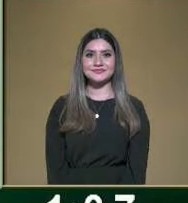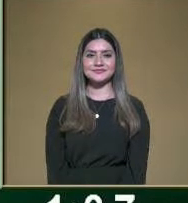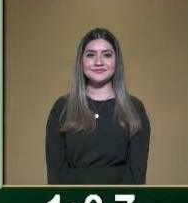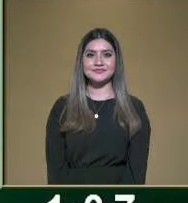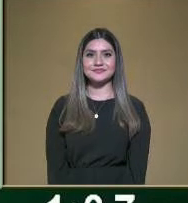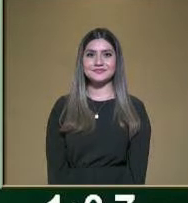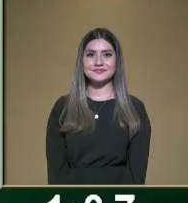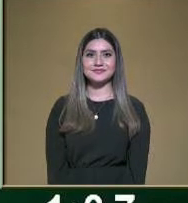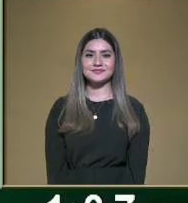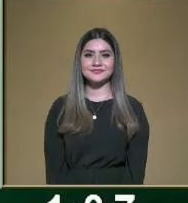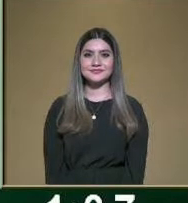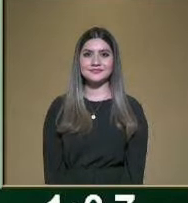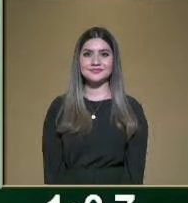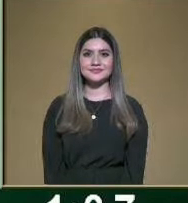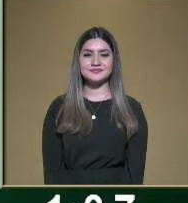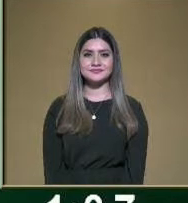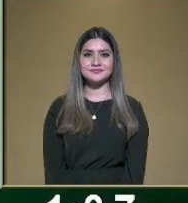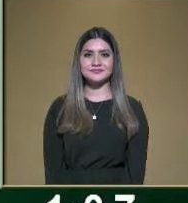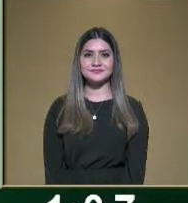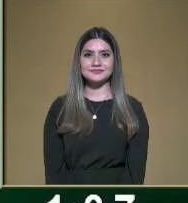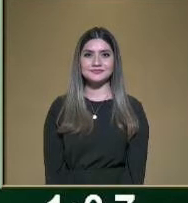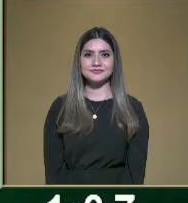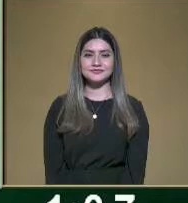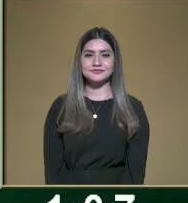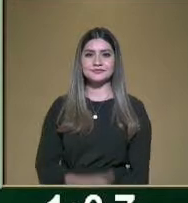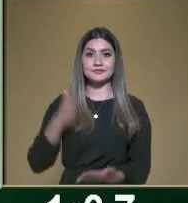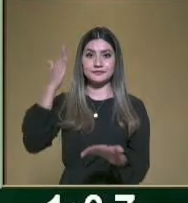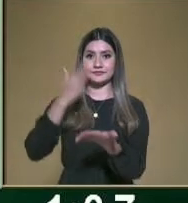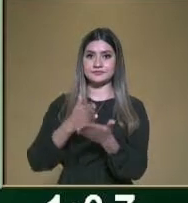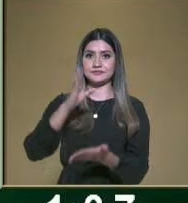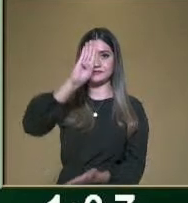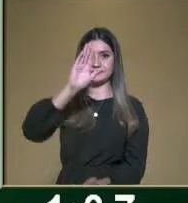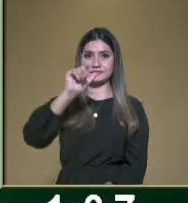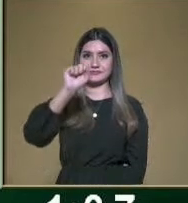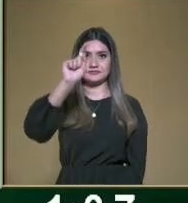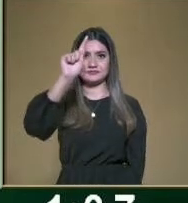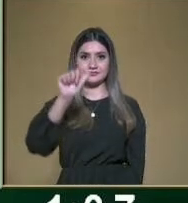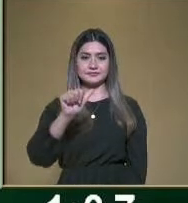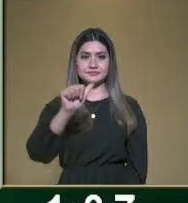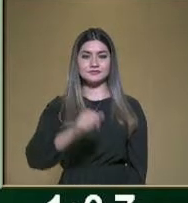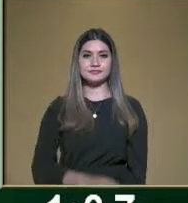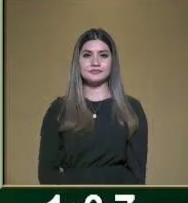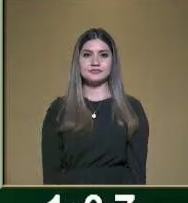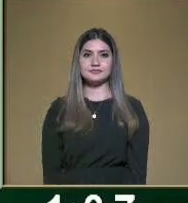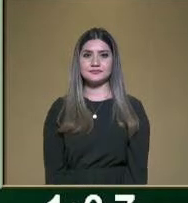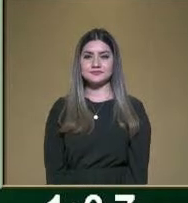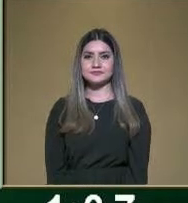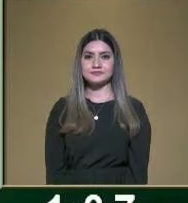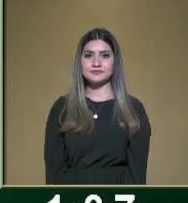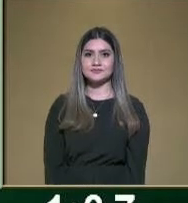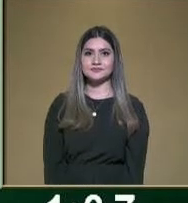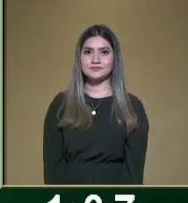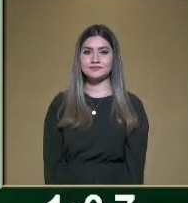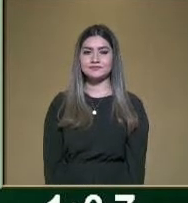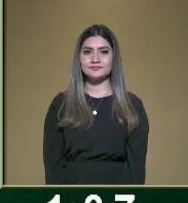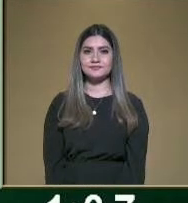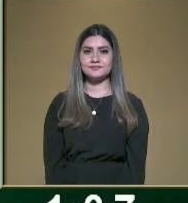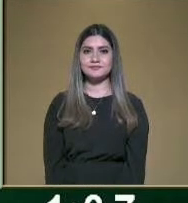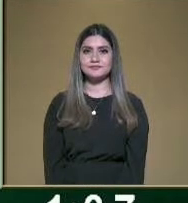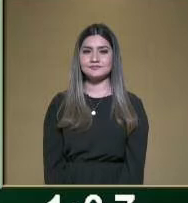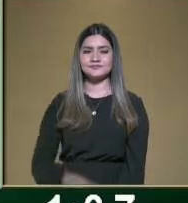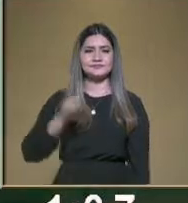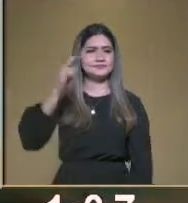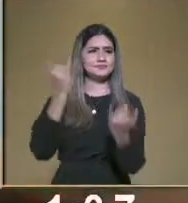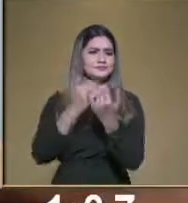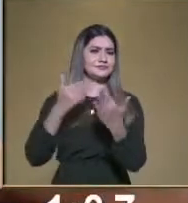que dice basta con el nahuatlismo, ¿verdad? Entonces, niños, niñas, ustedes yo me imagino que ya han